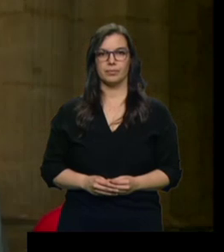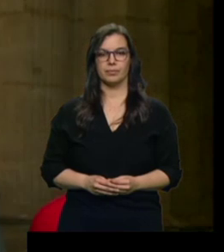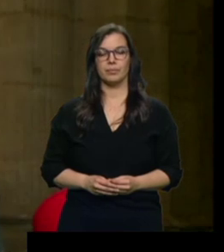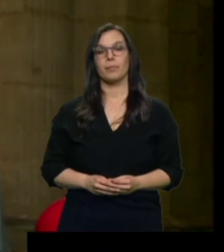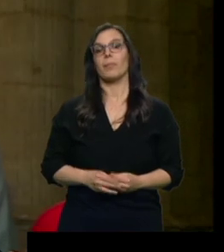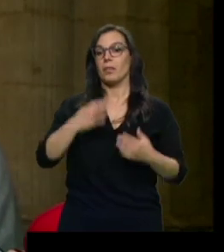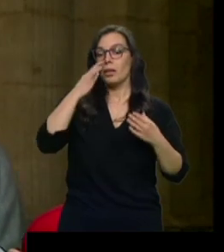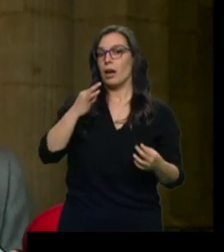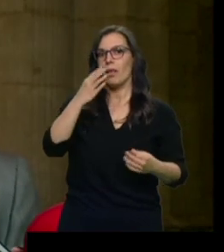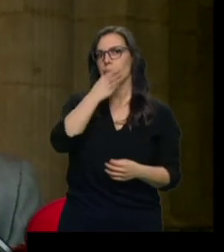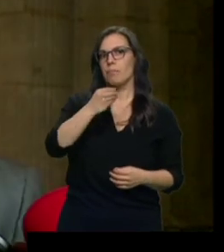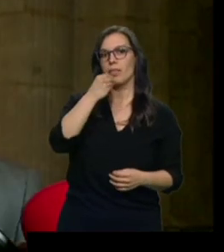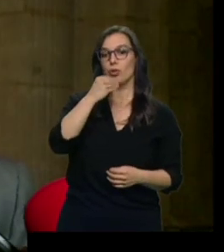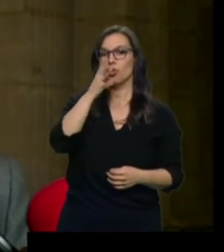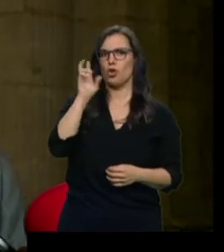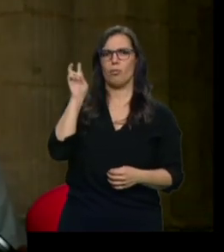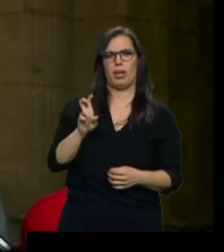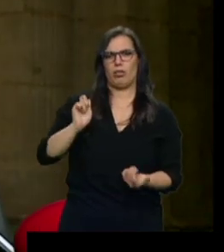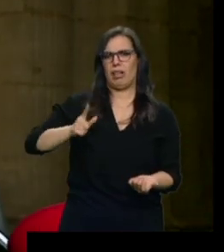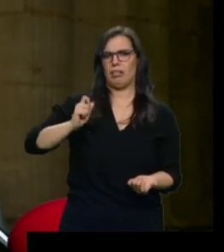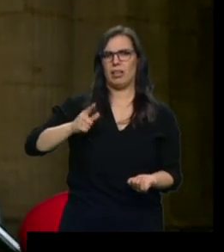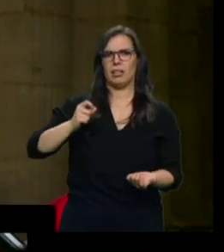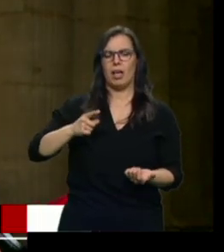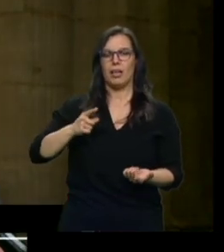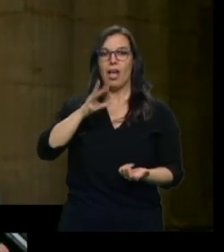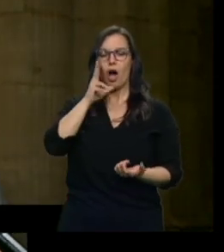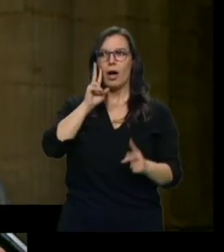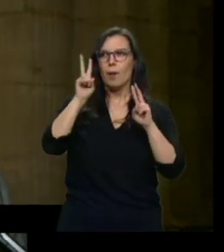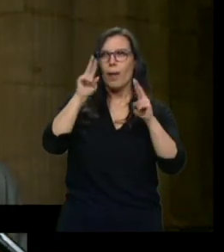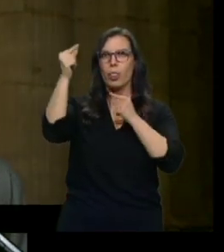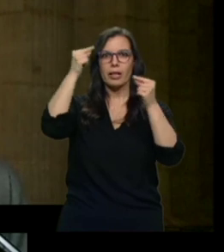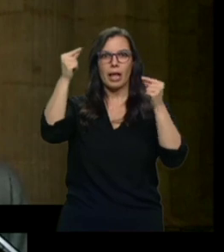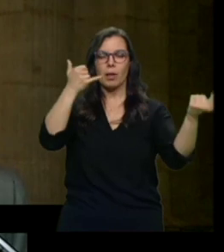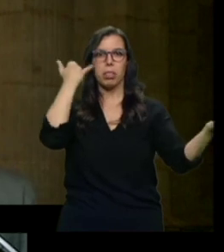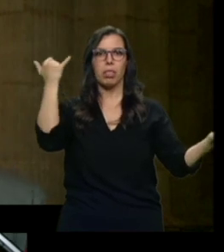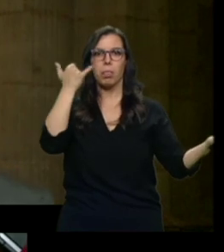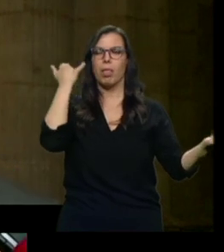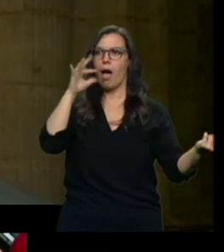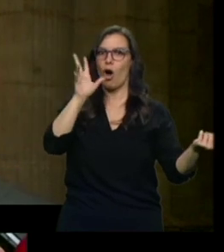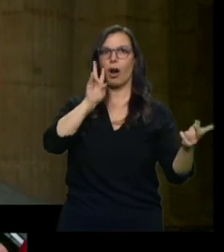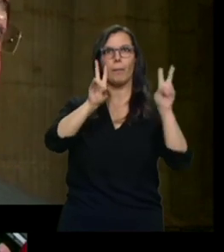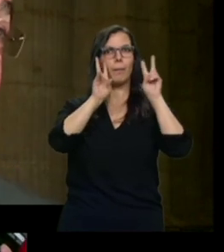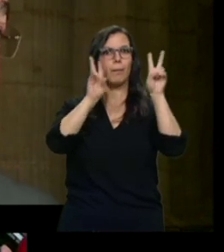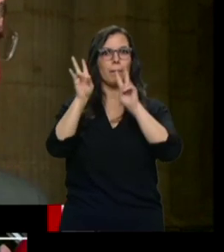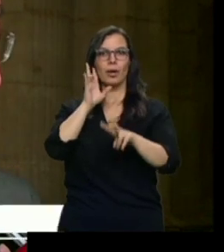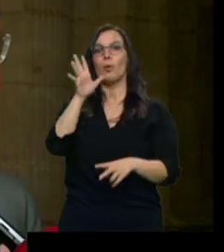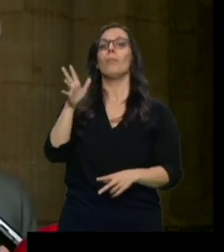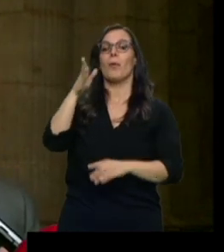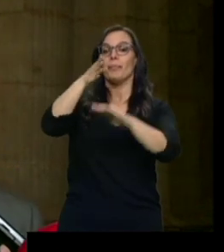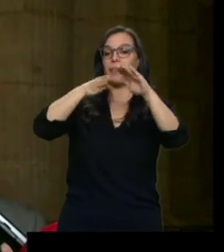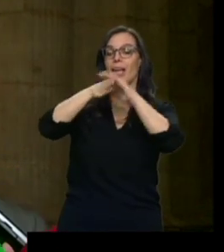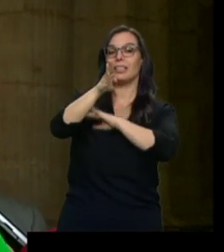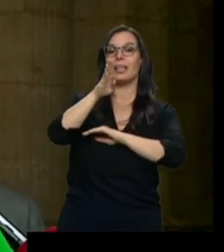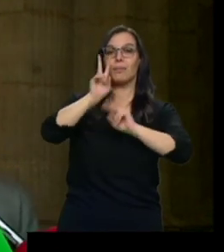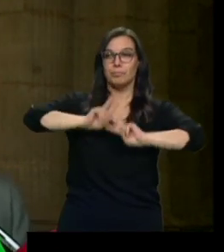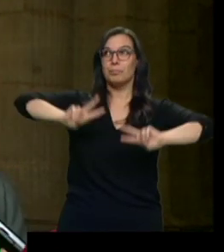Realmente es precioso. Yo he estado muchísimas veces aquí y estoy viendo detalles que no había visto nunca. Porque uno cuando entra en un sitio